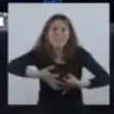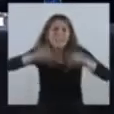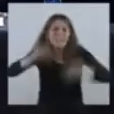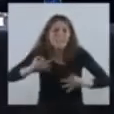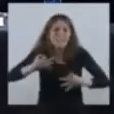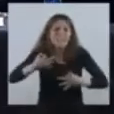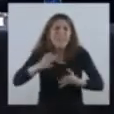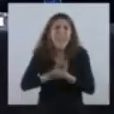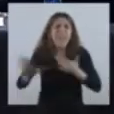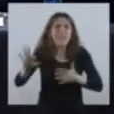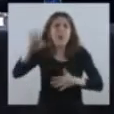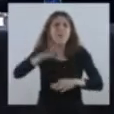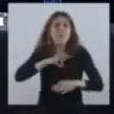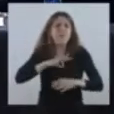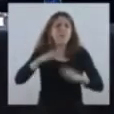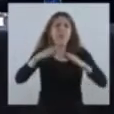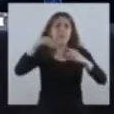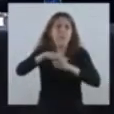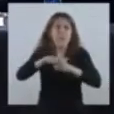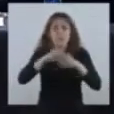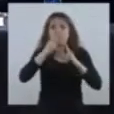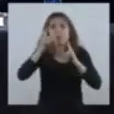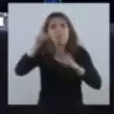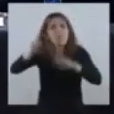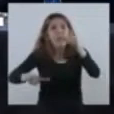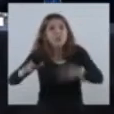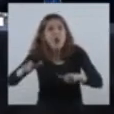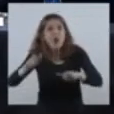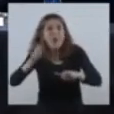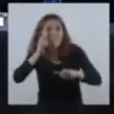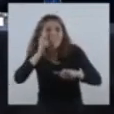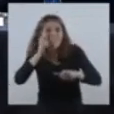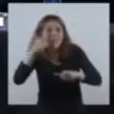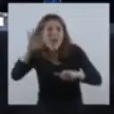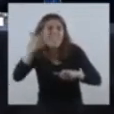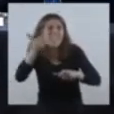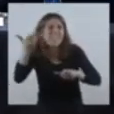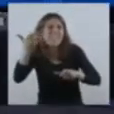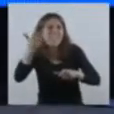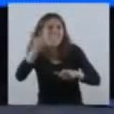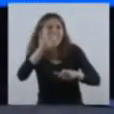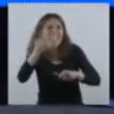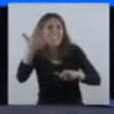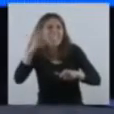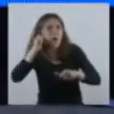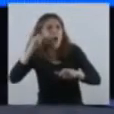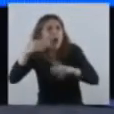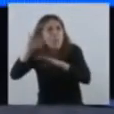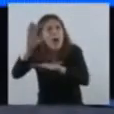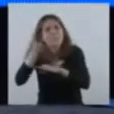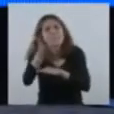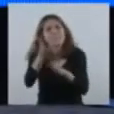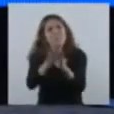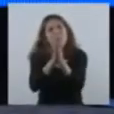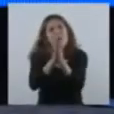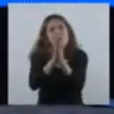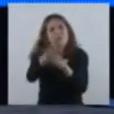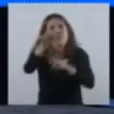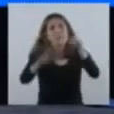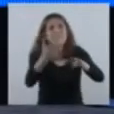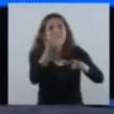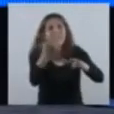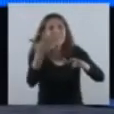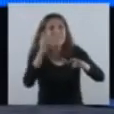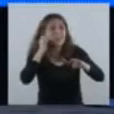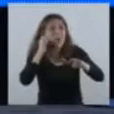A los adultos mayores, a los que tienen más de 65 años, les pido que sí traten de mantenerse todo lo que